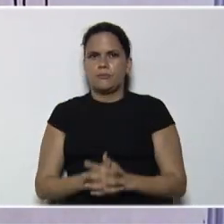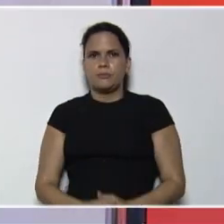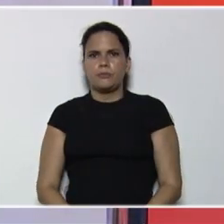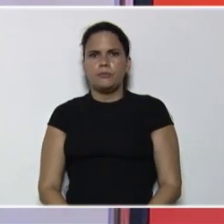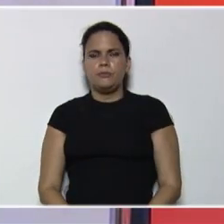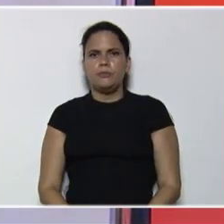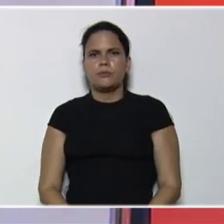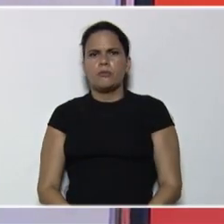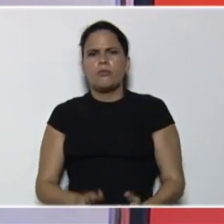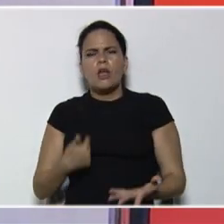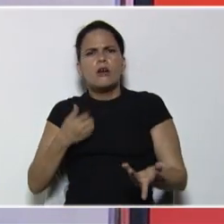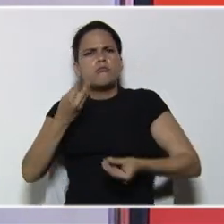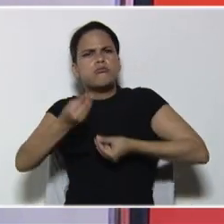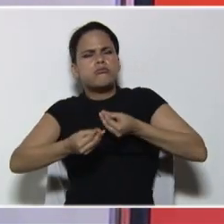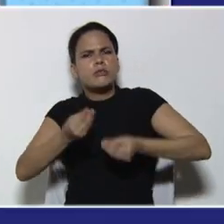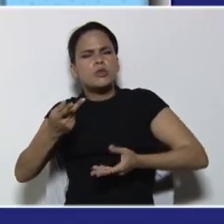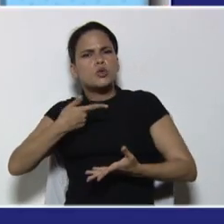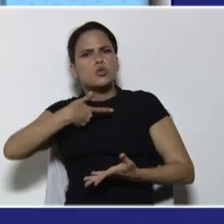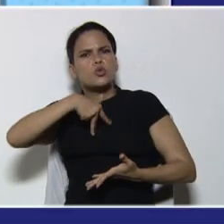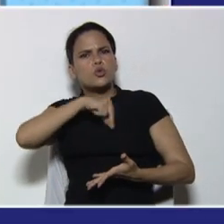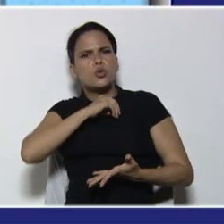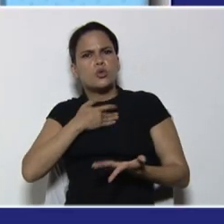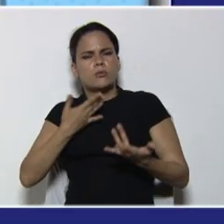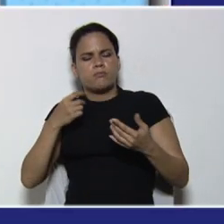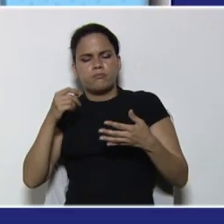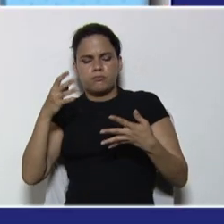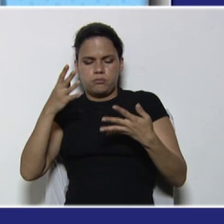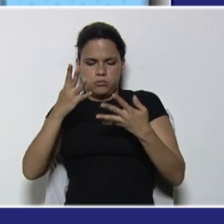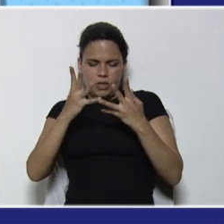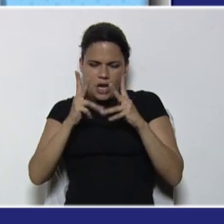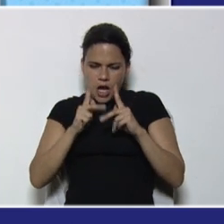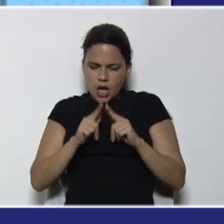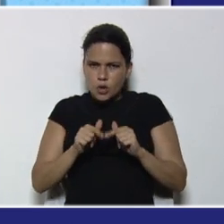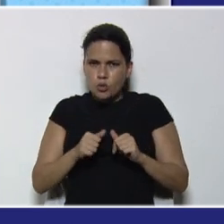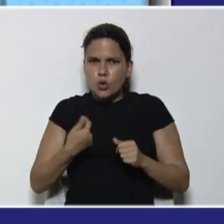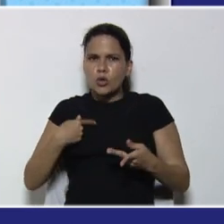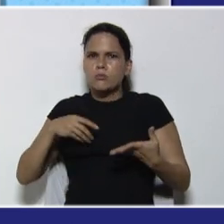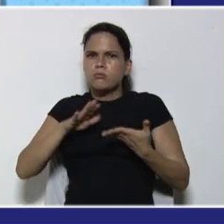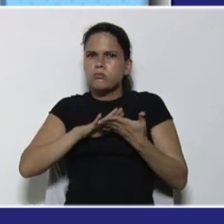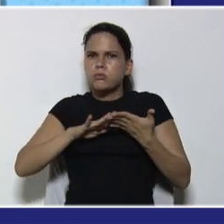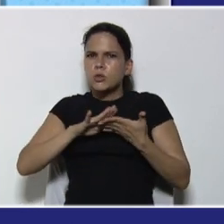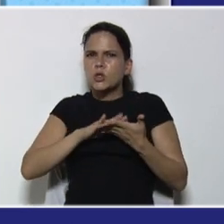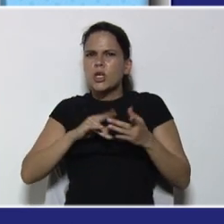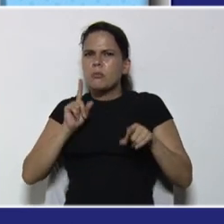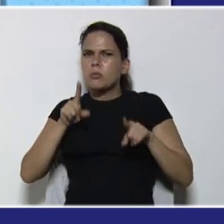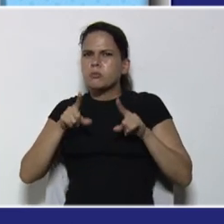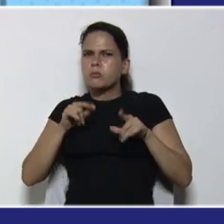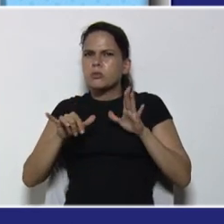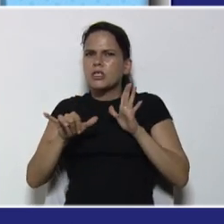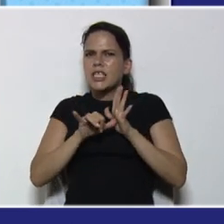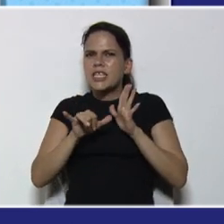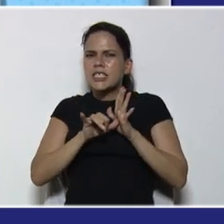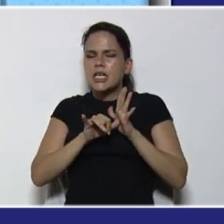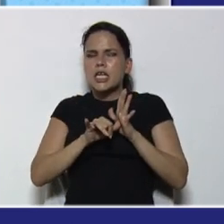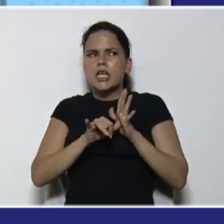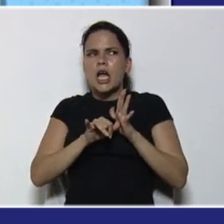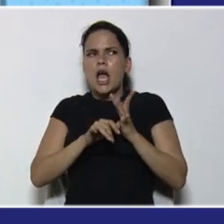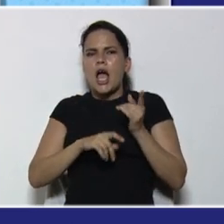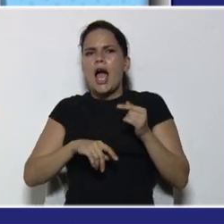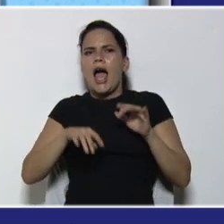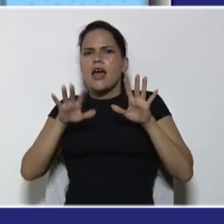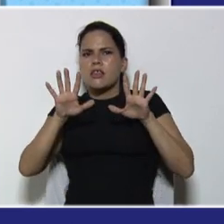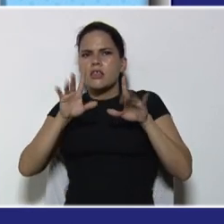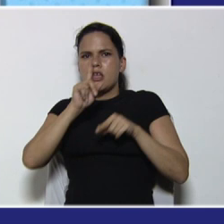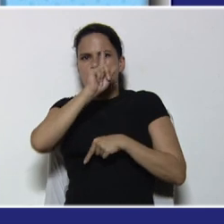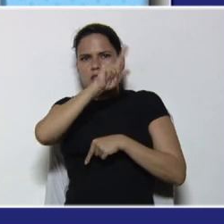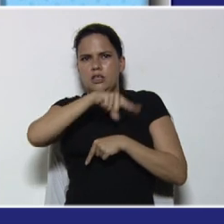al realizar, nosotros, esta operación, nos da un resultado, que se aproxima, a la raíz de 10, el